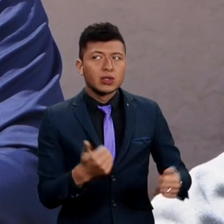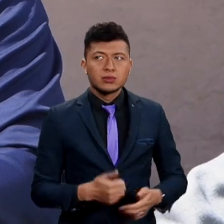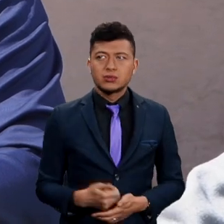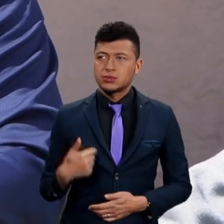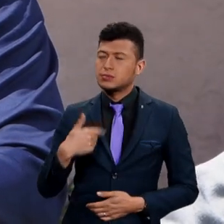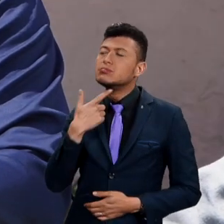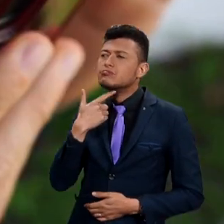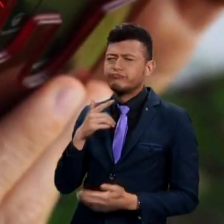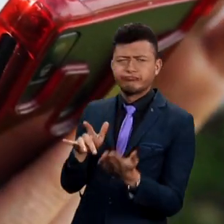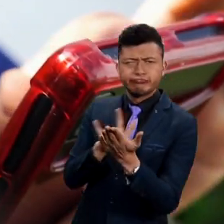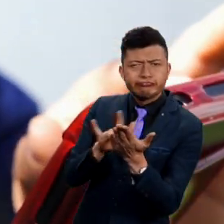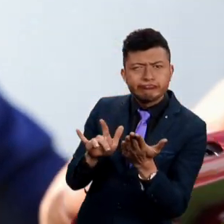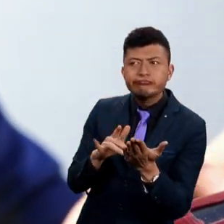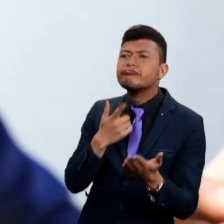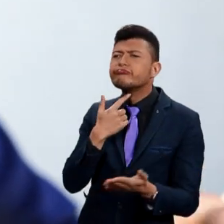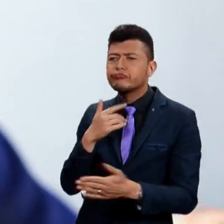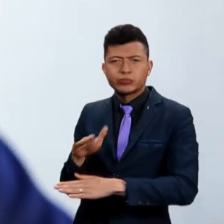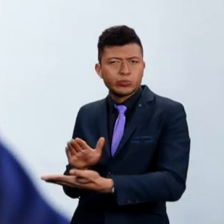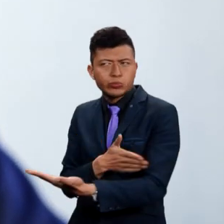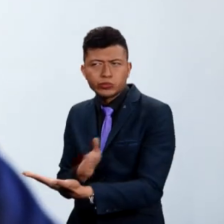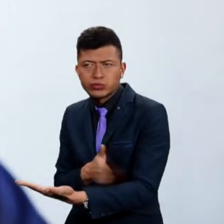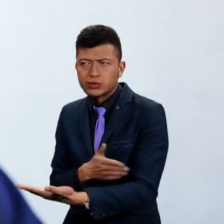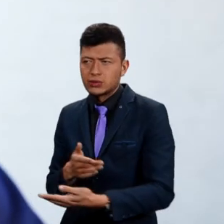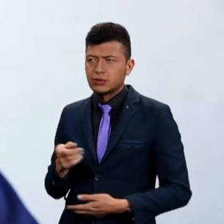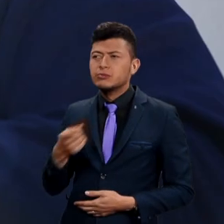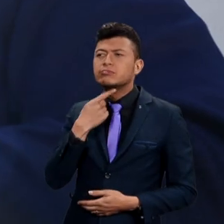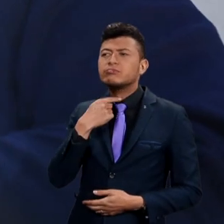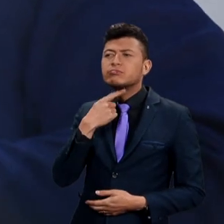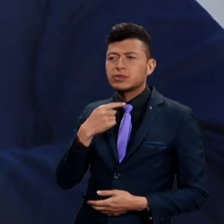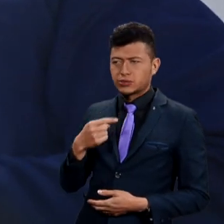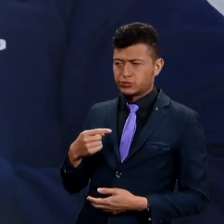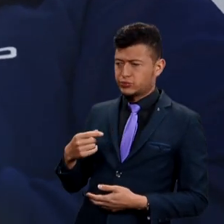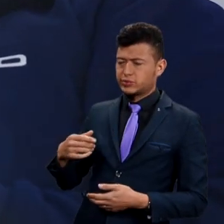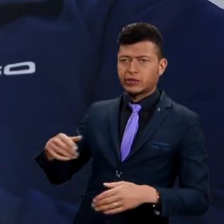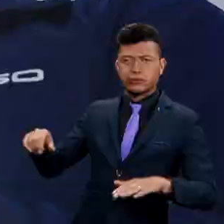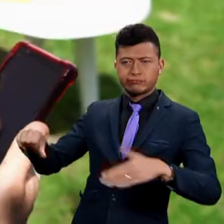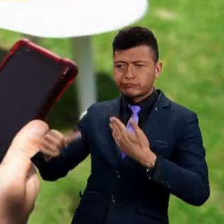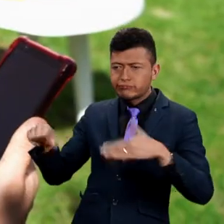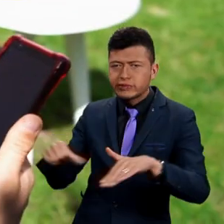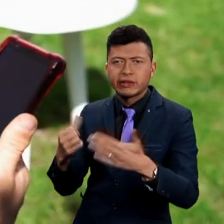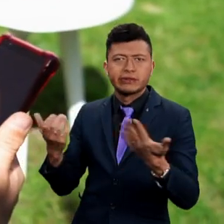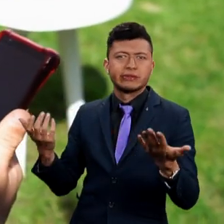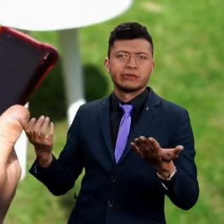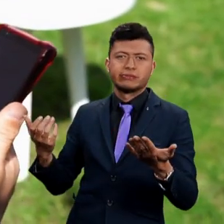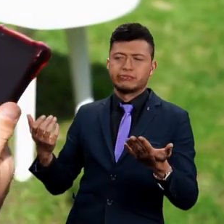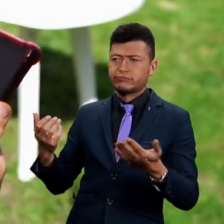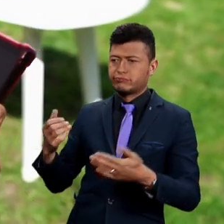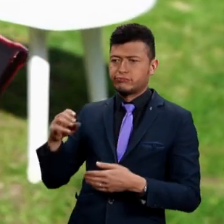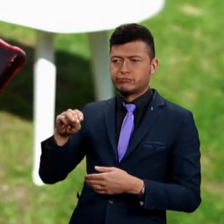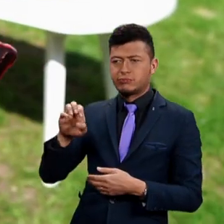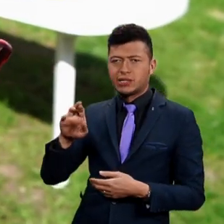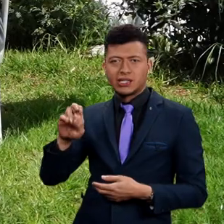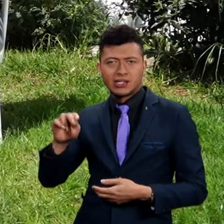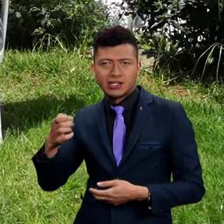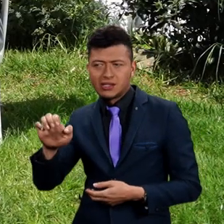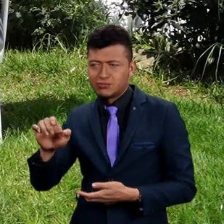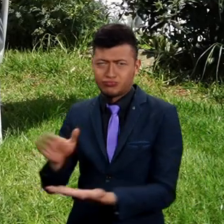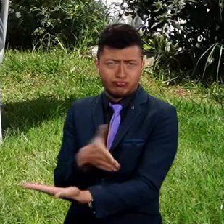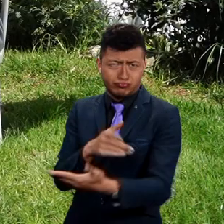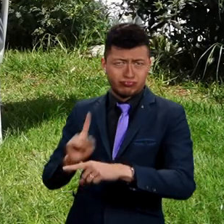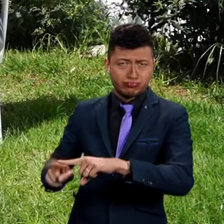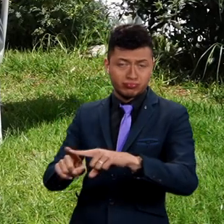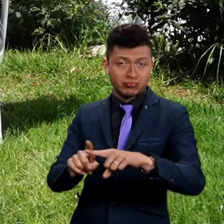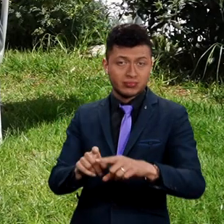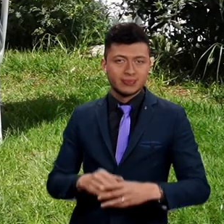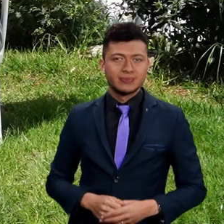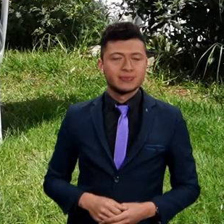gusta la música. Me gusta el celular. Me gusta el rolo. Me gusta la marengue. Me gusta la salsa. Marcela, y